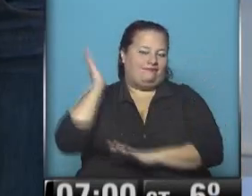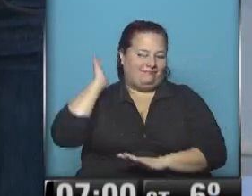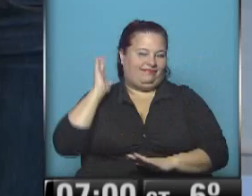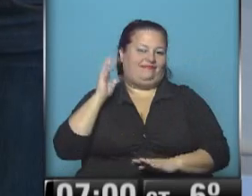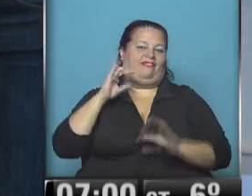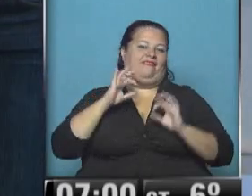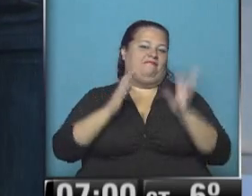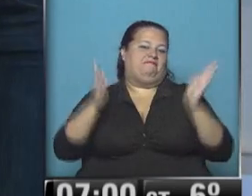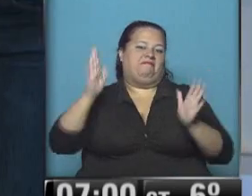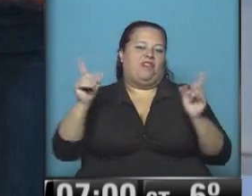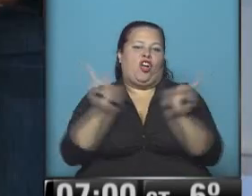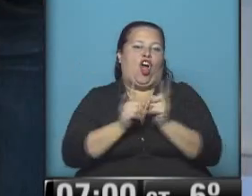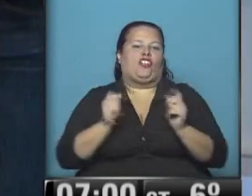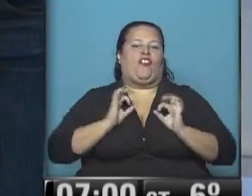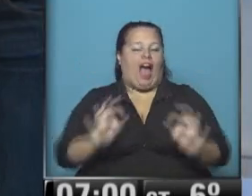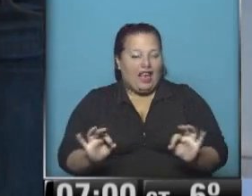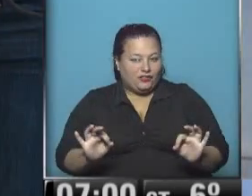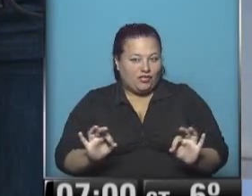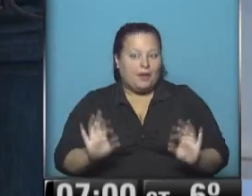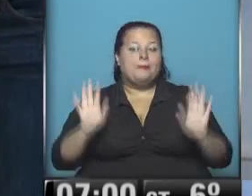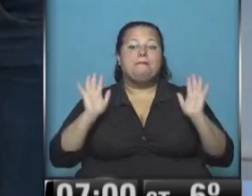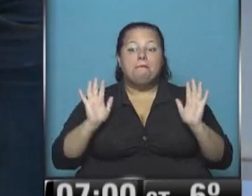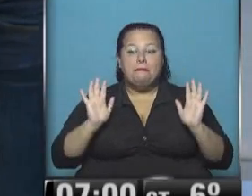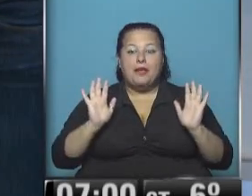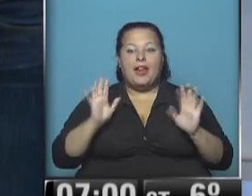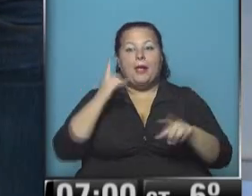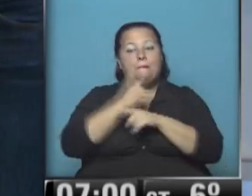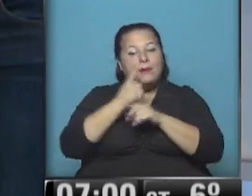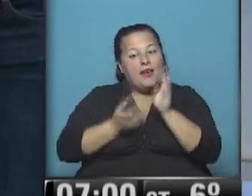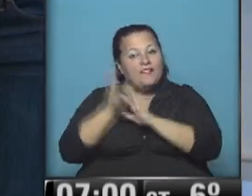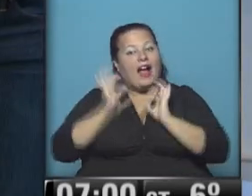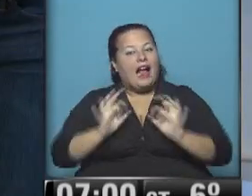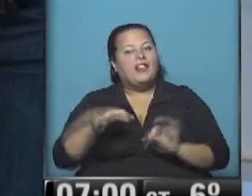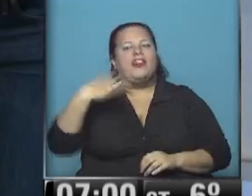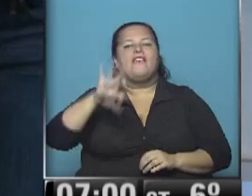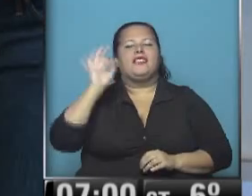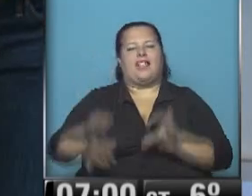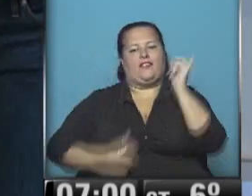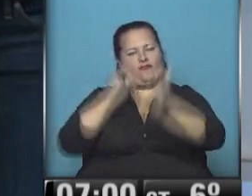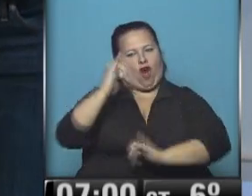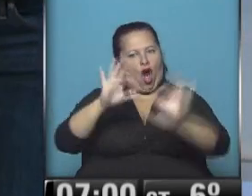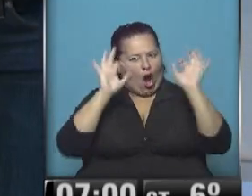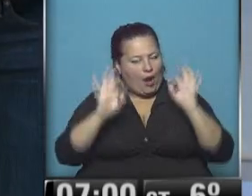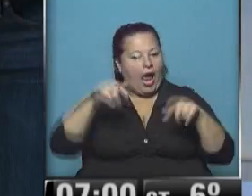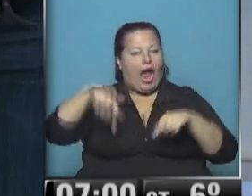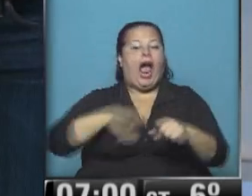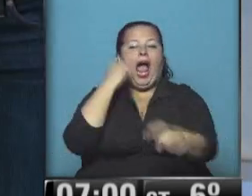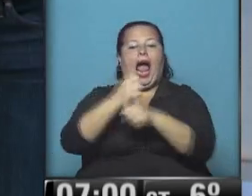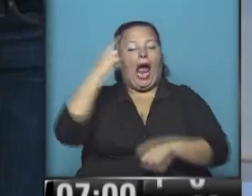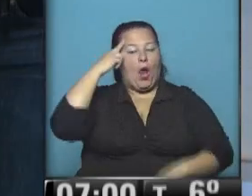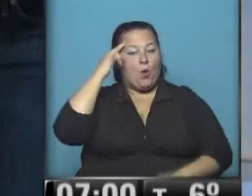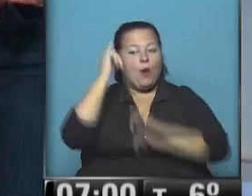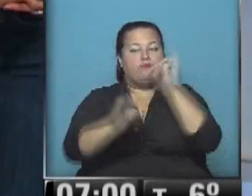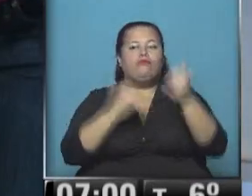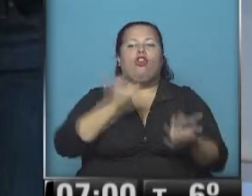arrancar un periodo, aunque sea breve, de vacaciones. Pero antes de salir de vacaciones, tienen que conocer todas las informaciones. Estamos en vivo hasta las 9.